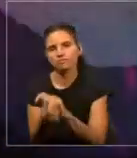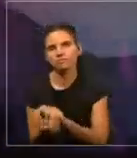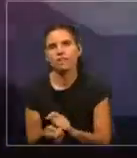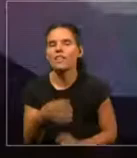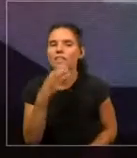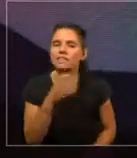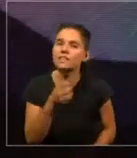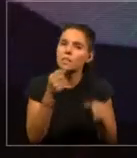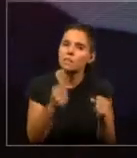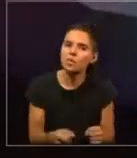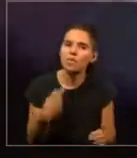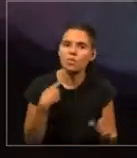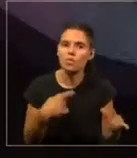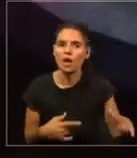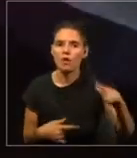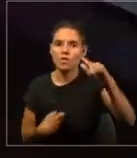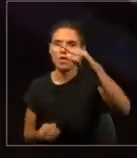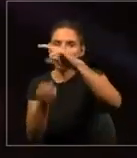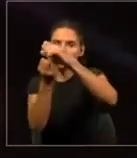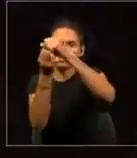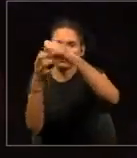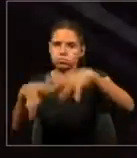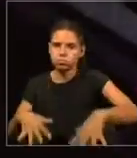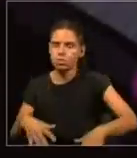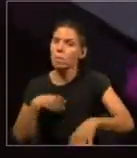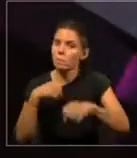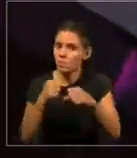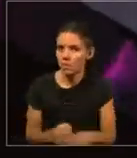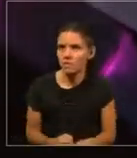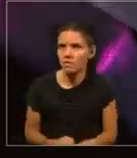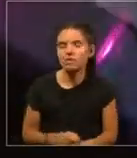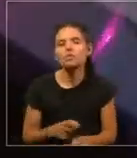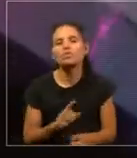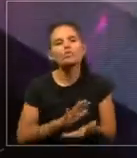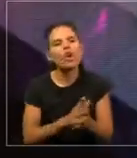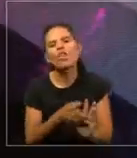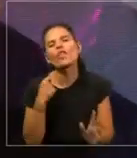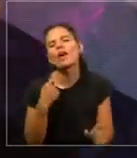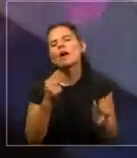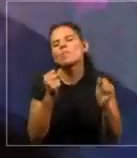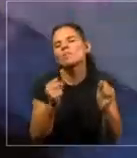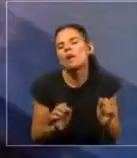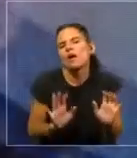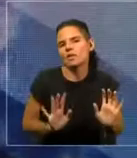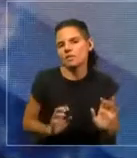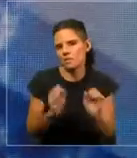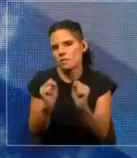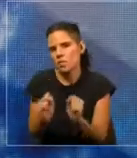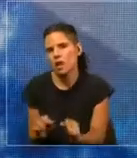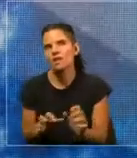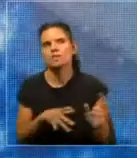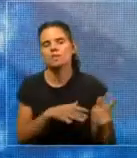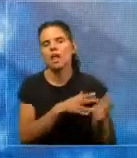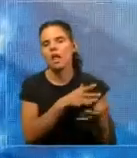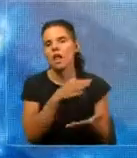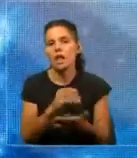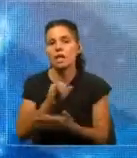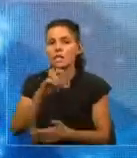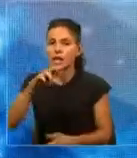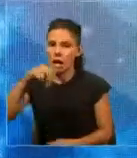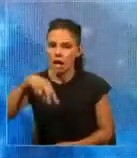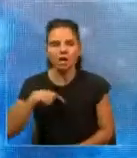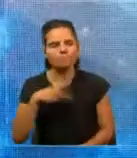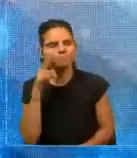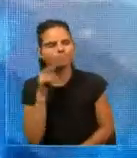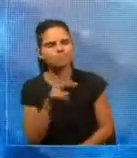haber derribado un avión. Todo eran conjeturas hasta que Irán lo reconoce. Reconoce